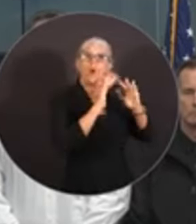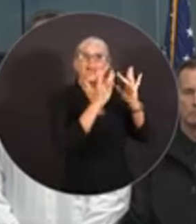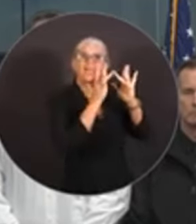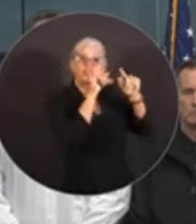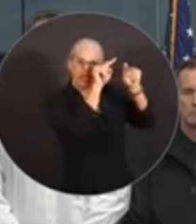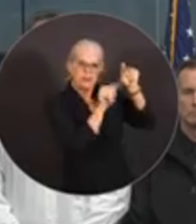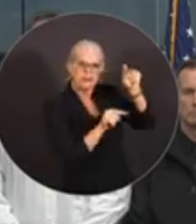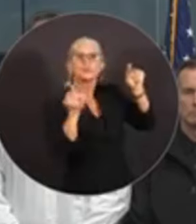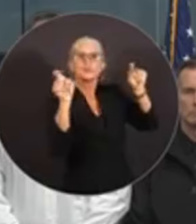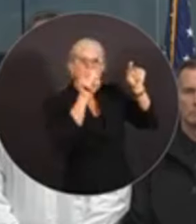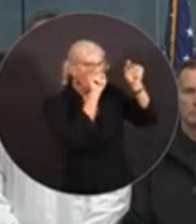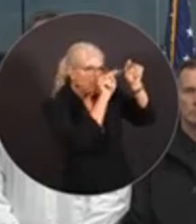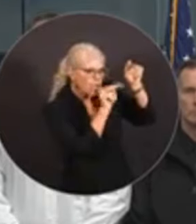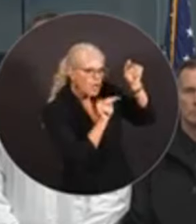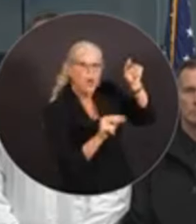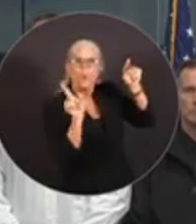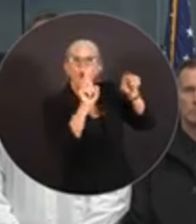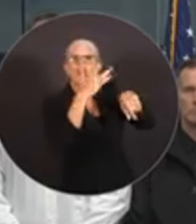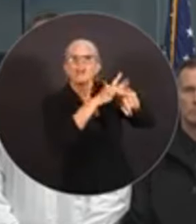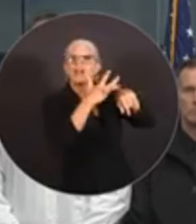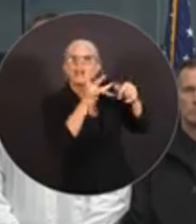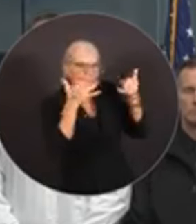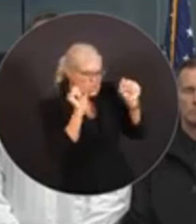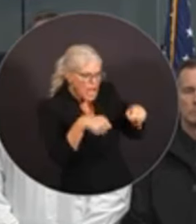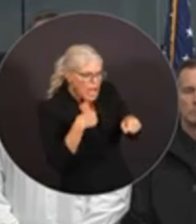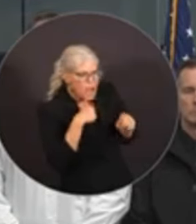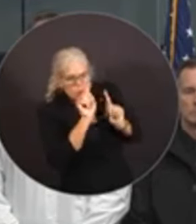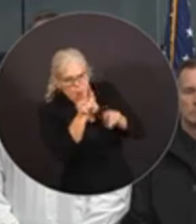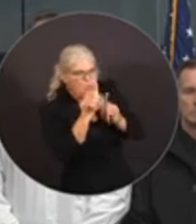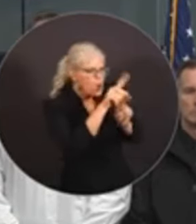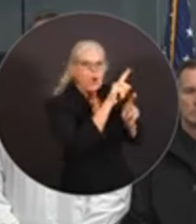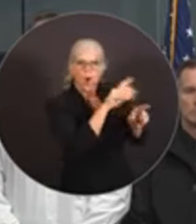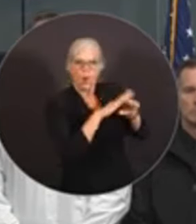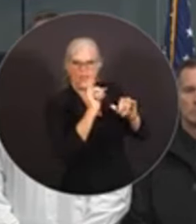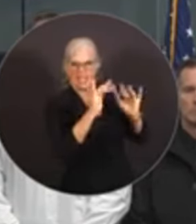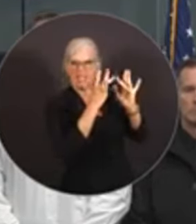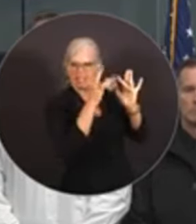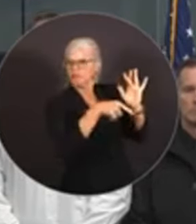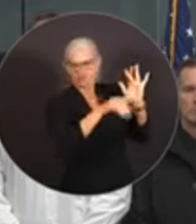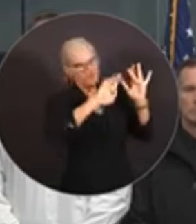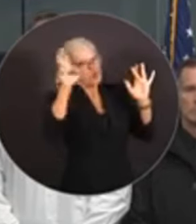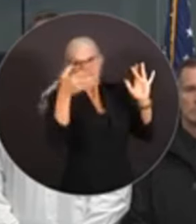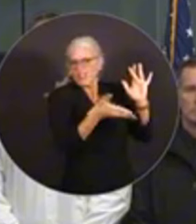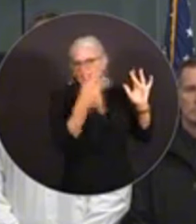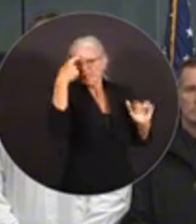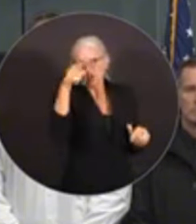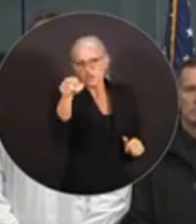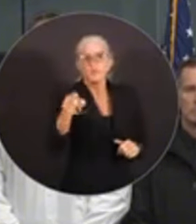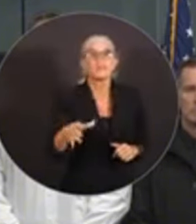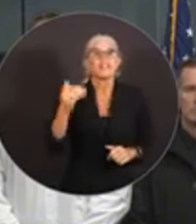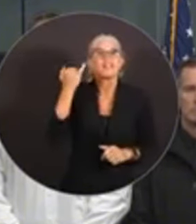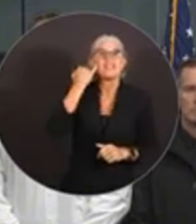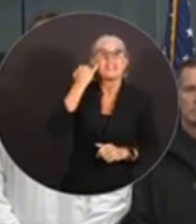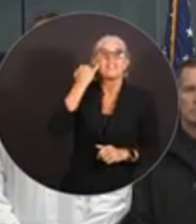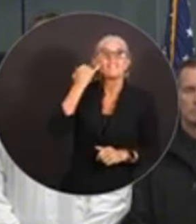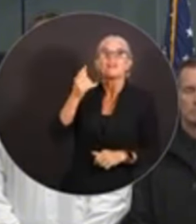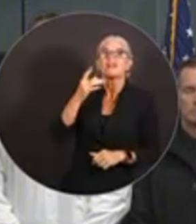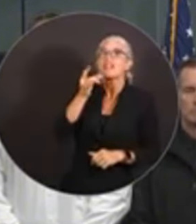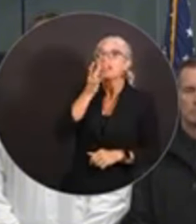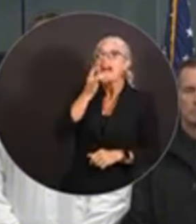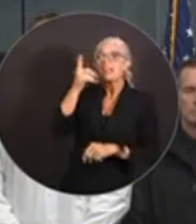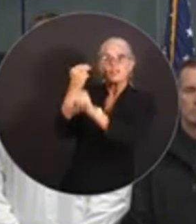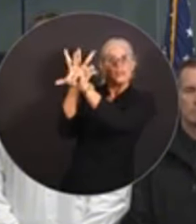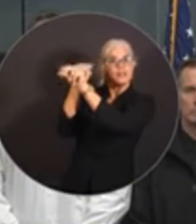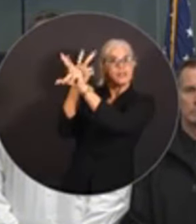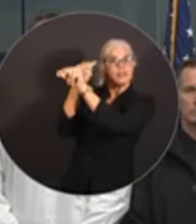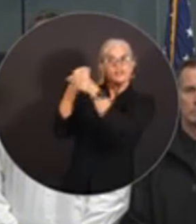darán disponibilidad a las familias y hará que la experiencia sea más fácil para usuarios. Si los semáforos están